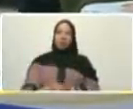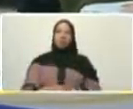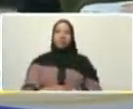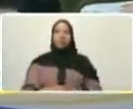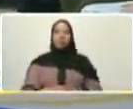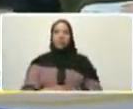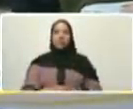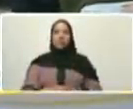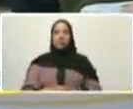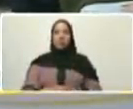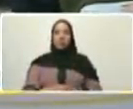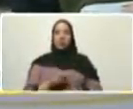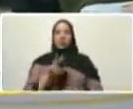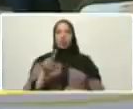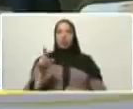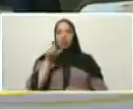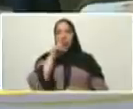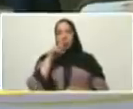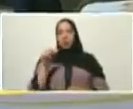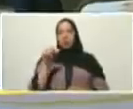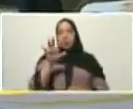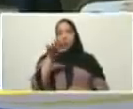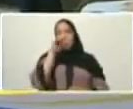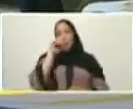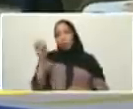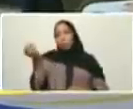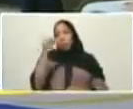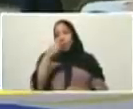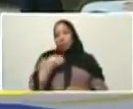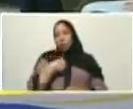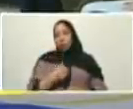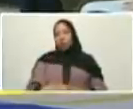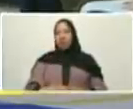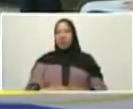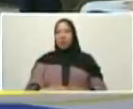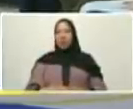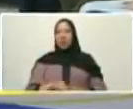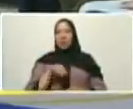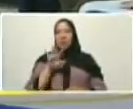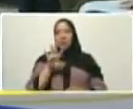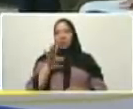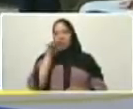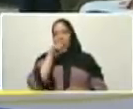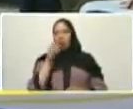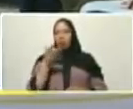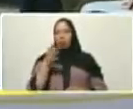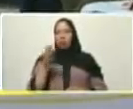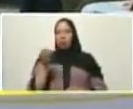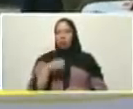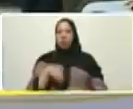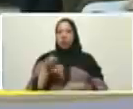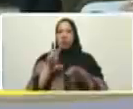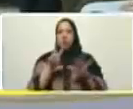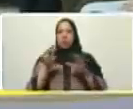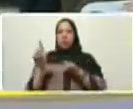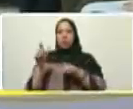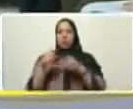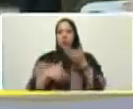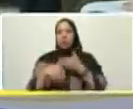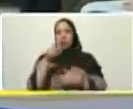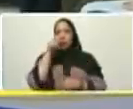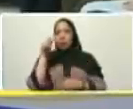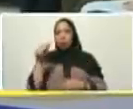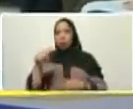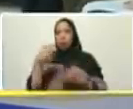31 años te llevo 5 años Ana 5 años le llevo verdad sí ella tiene 26 en Cantebé Ana